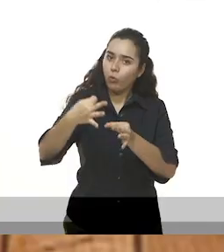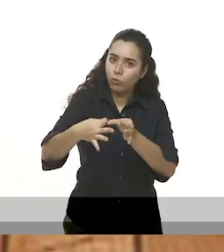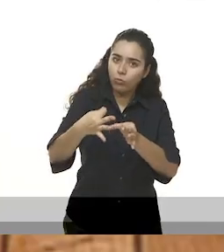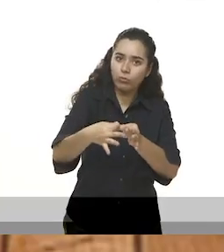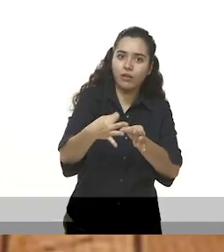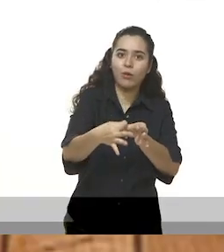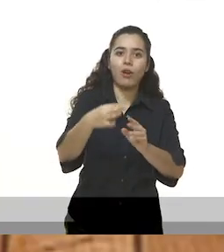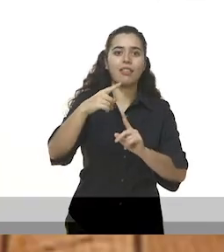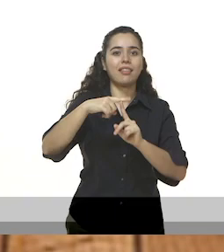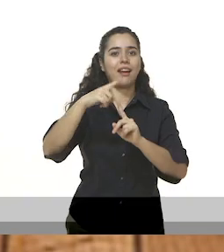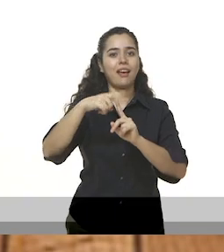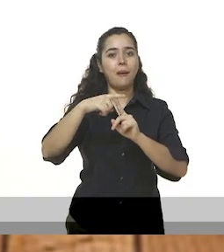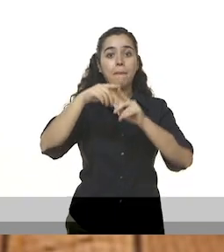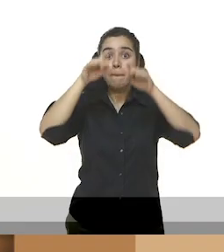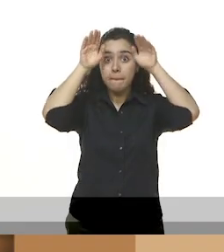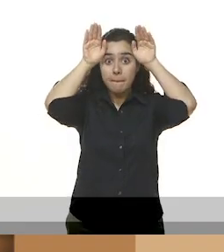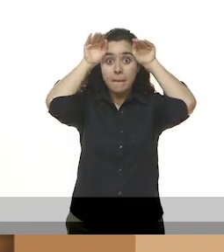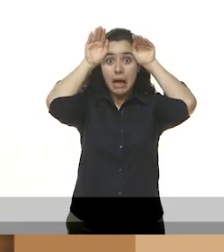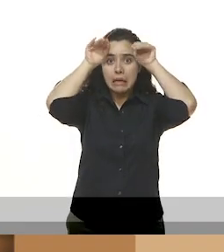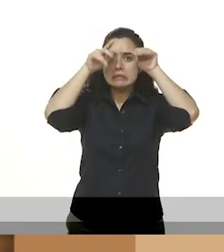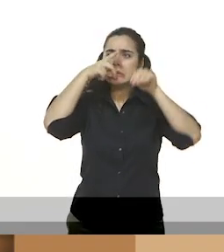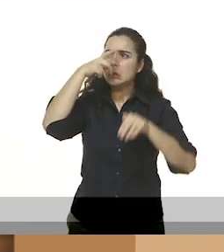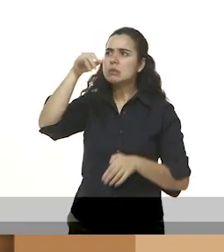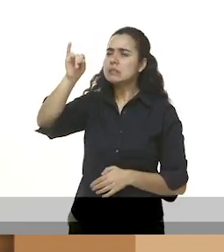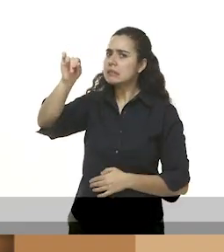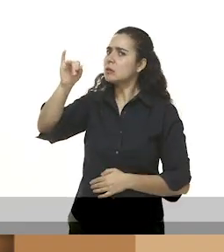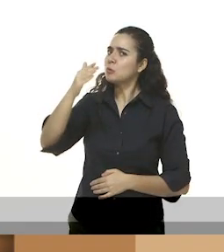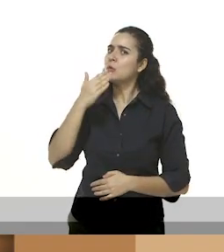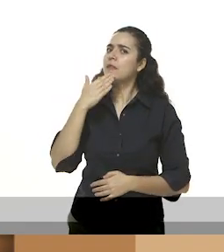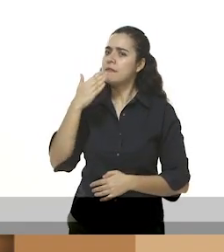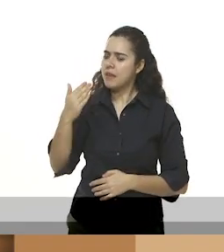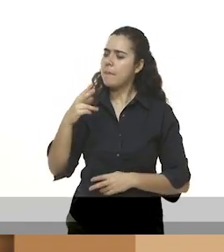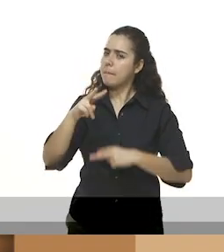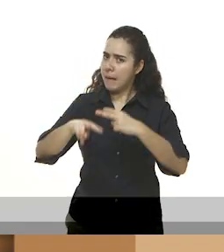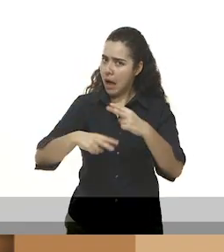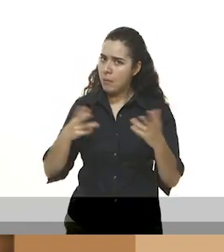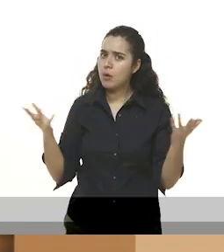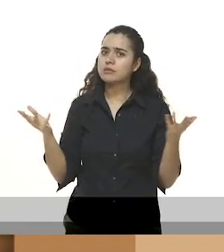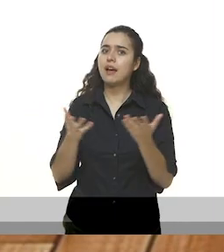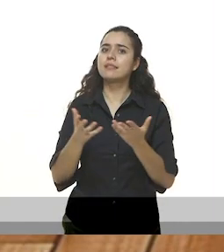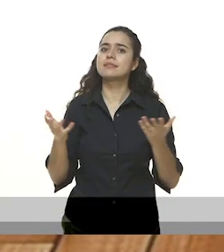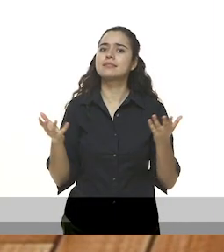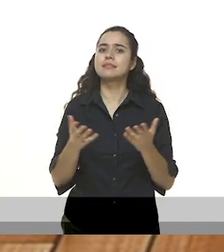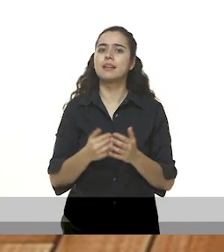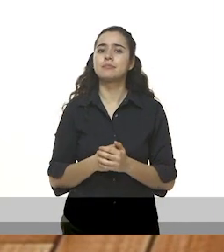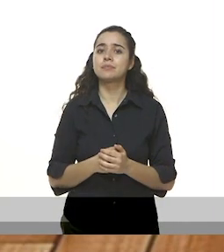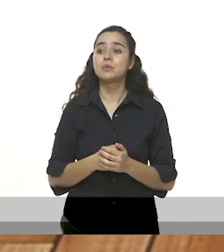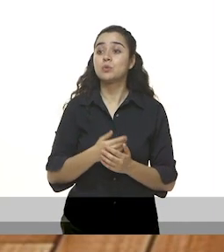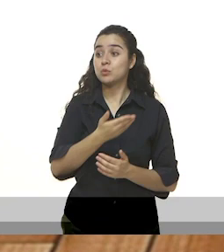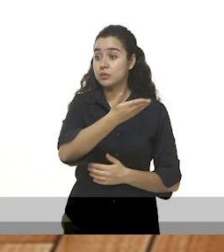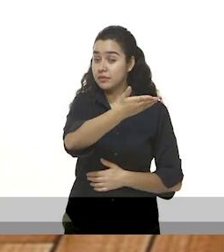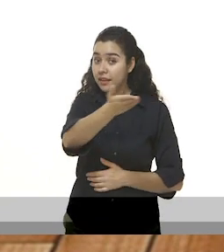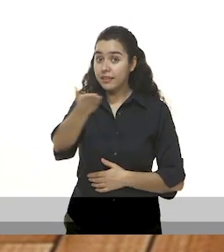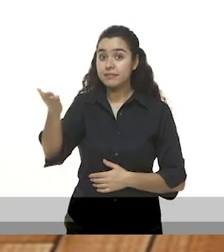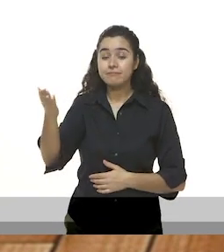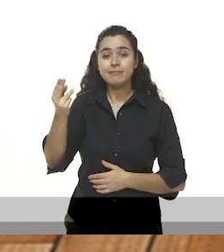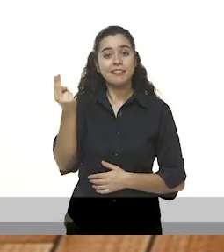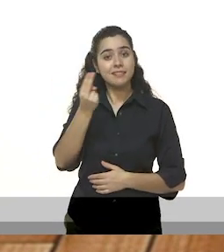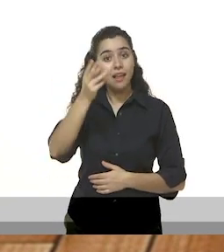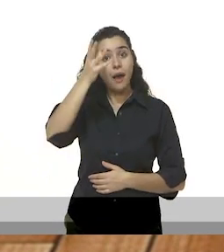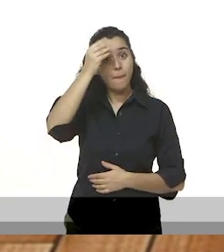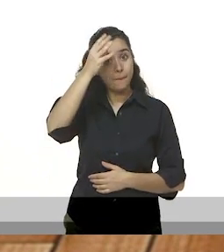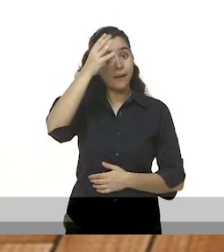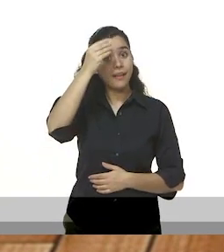cumplan. A lo que Max le respondió, Muy bien amigos, será una nueva misión para la tropa de los valores. Ustedes y sus compañeros deben